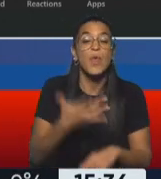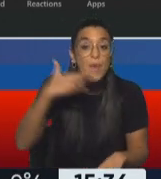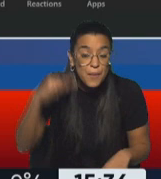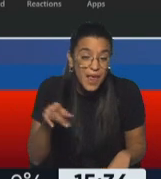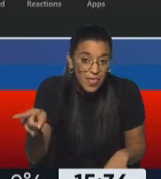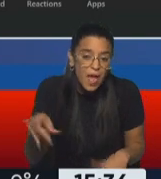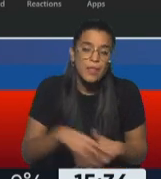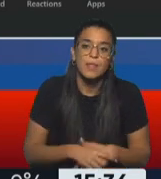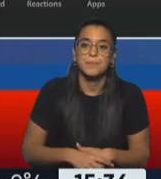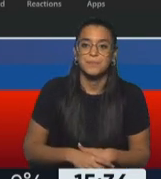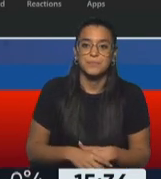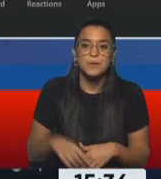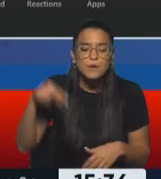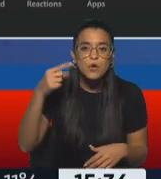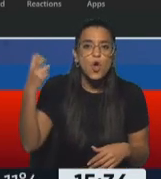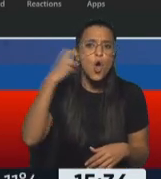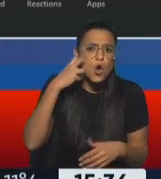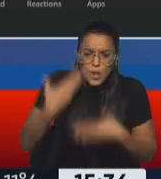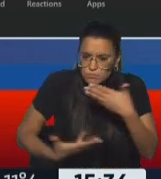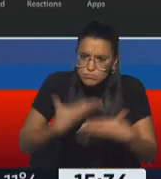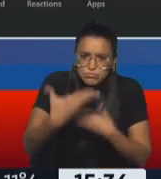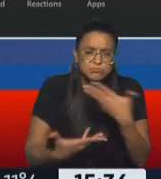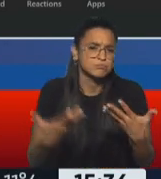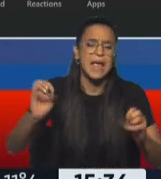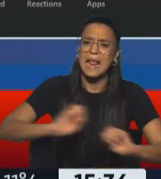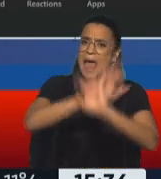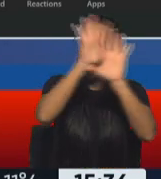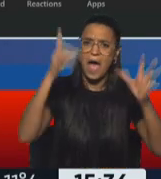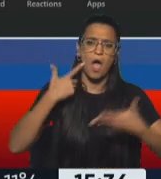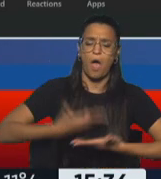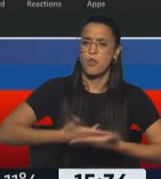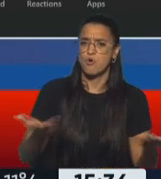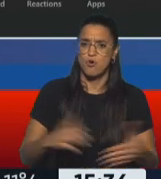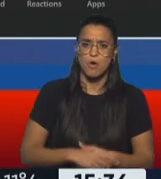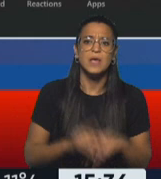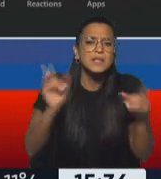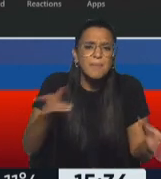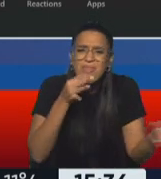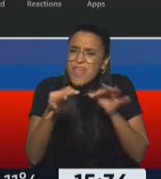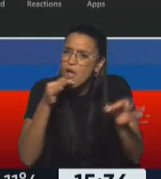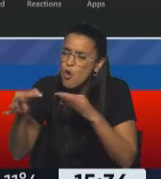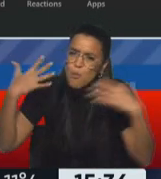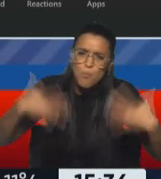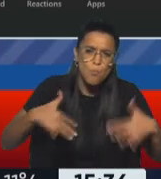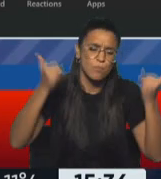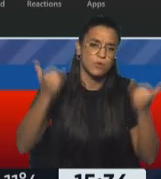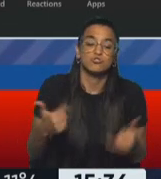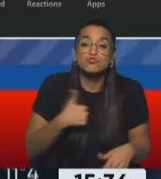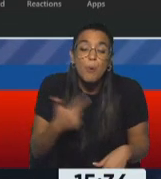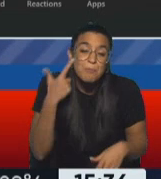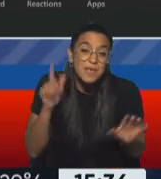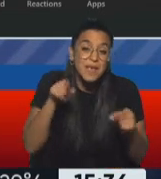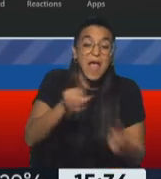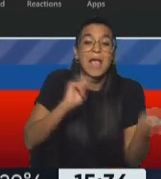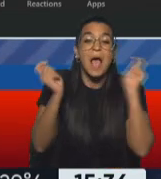llevó el Congreso de una manera muy transparente y además muy dialogante, ¿no? Entonces yo creo que ese